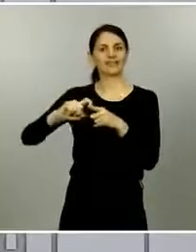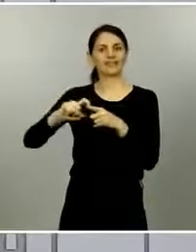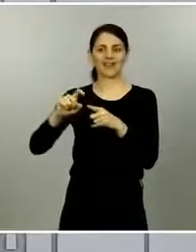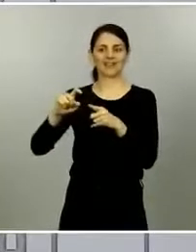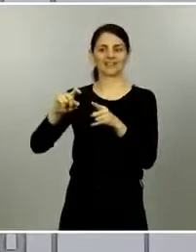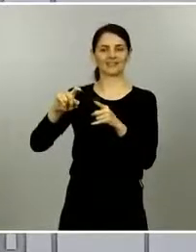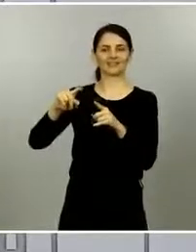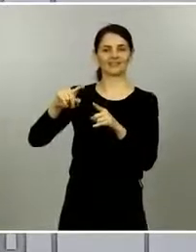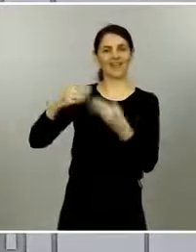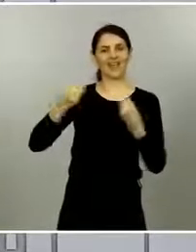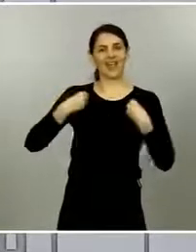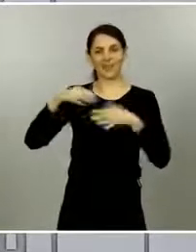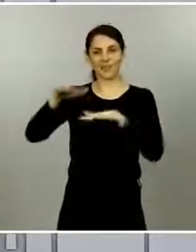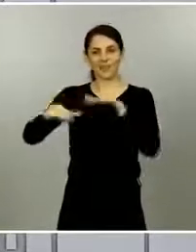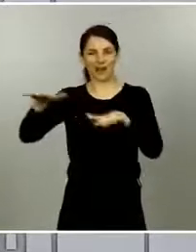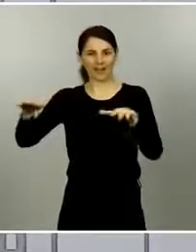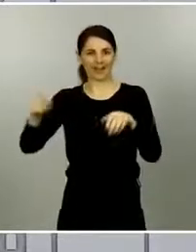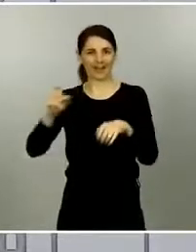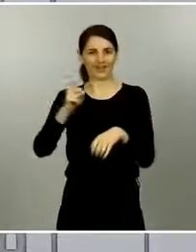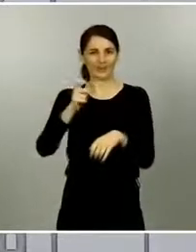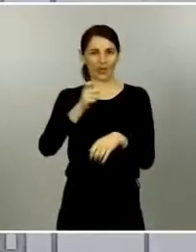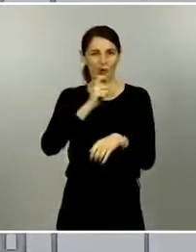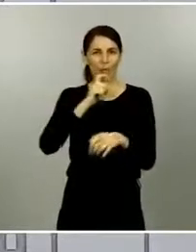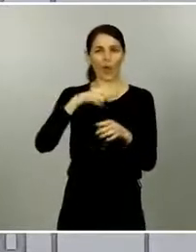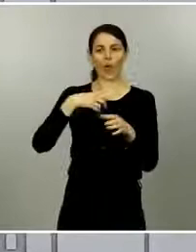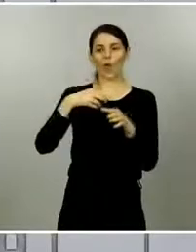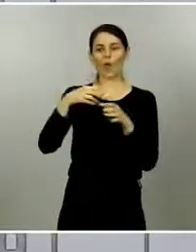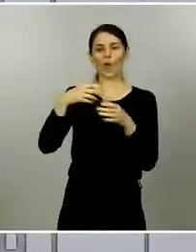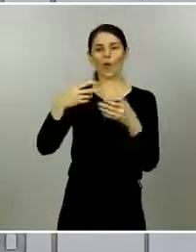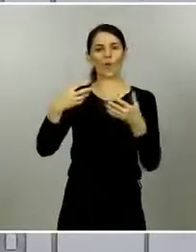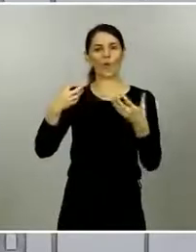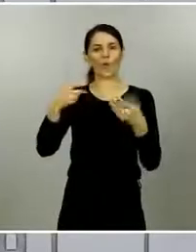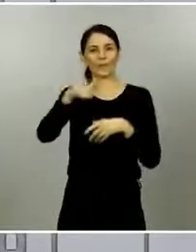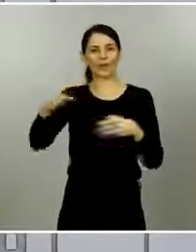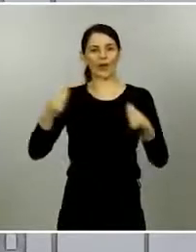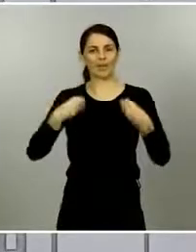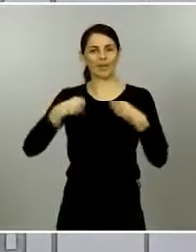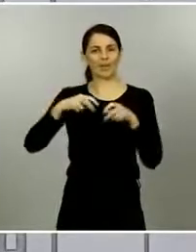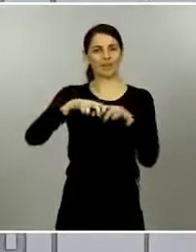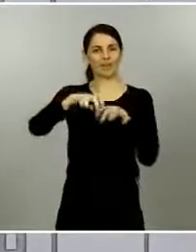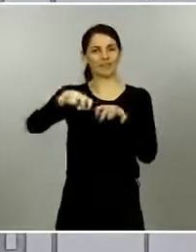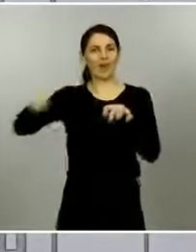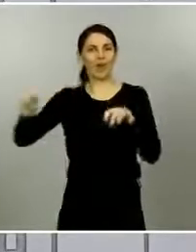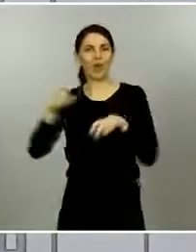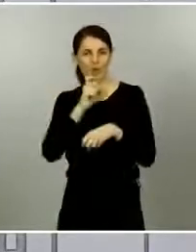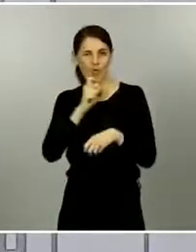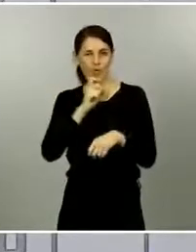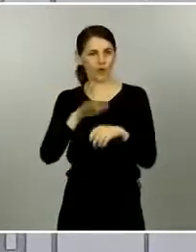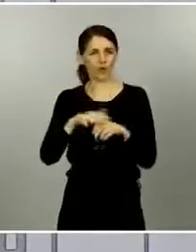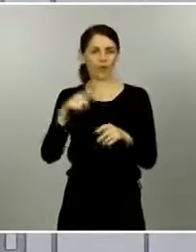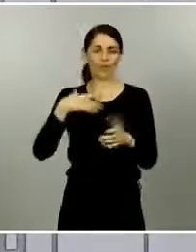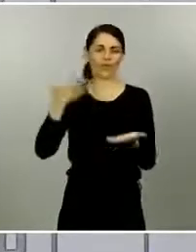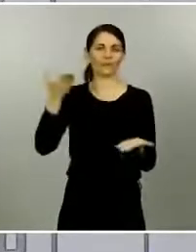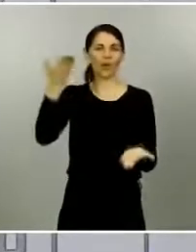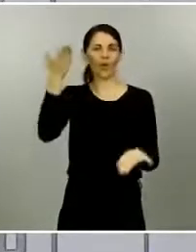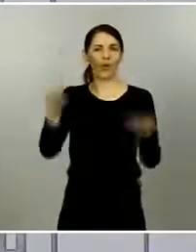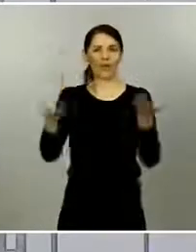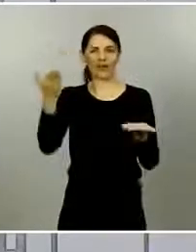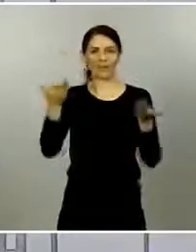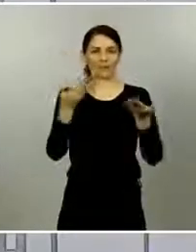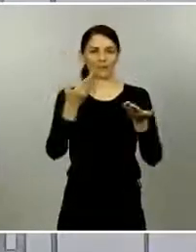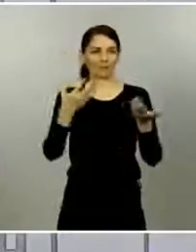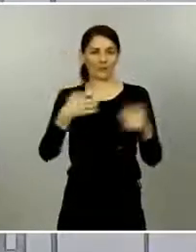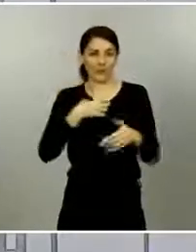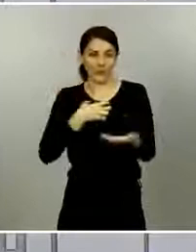sociodemográficas y geográficas y de distribución de la población que quizás no son comparables con las de otros territorios además